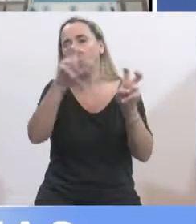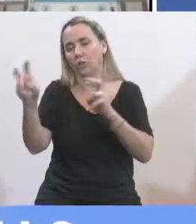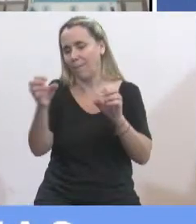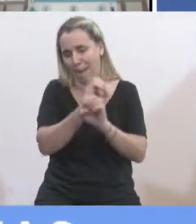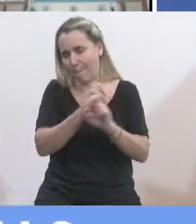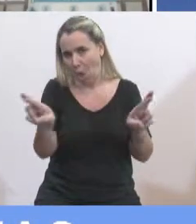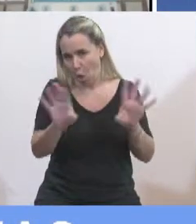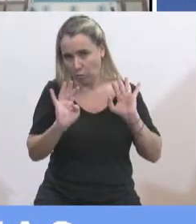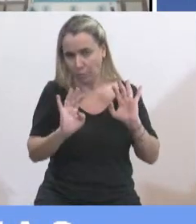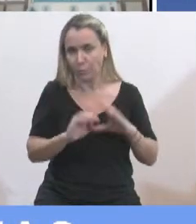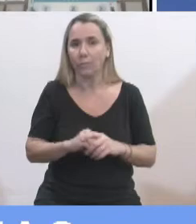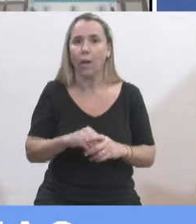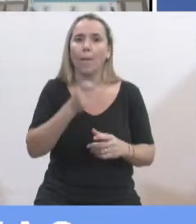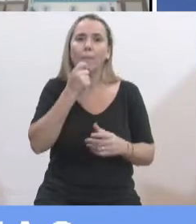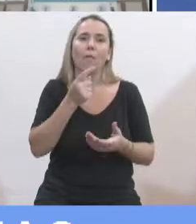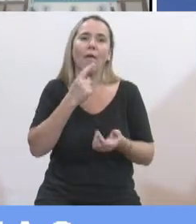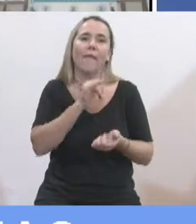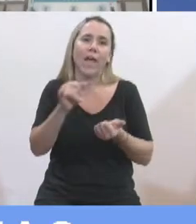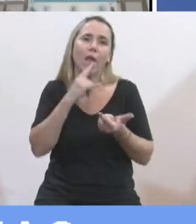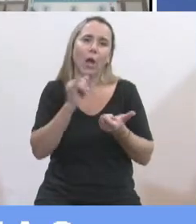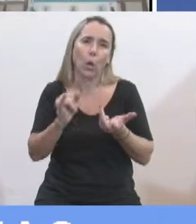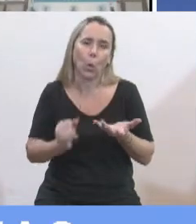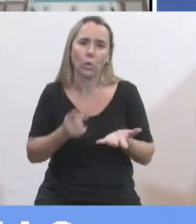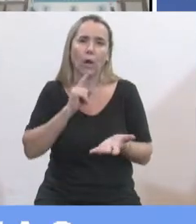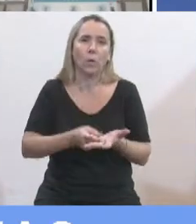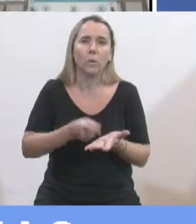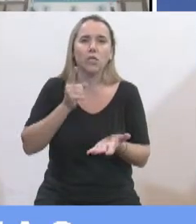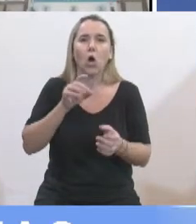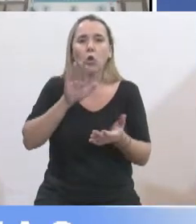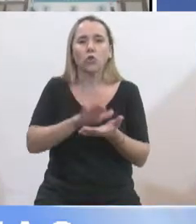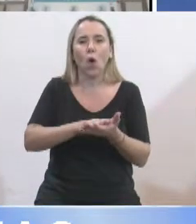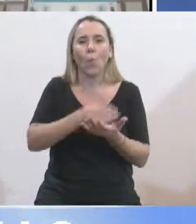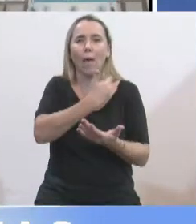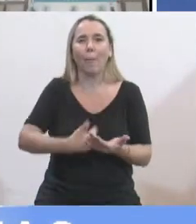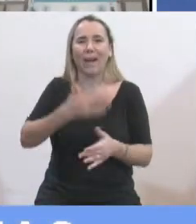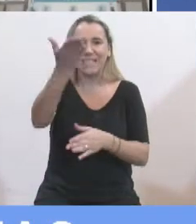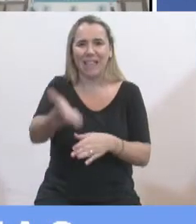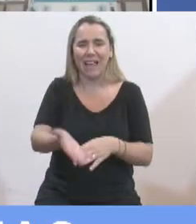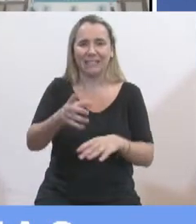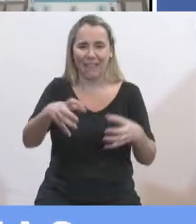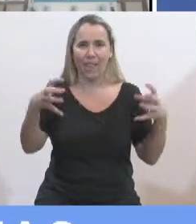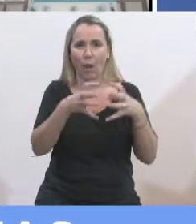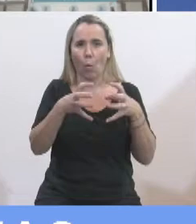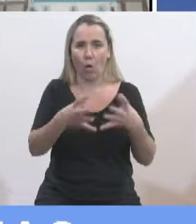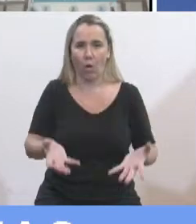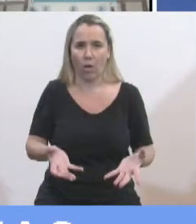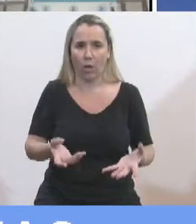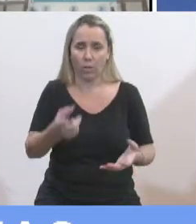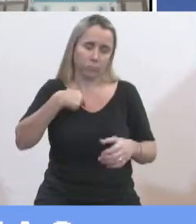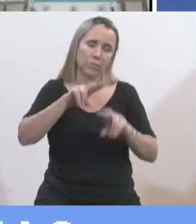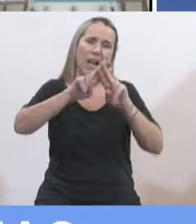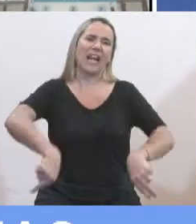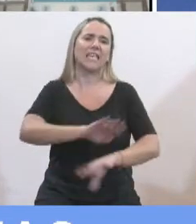graves, de acusaciones también, o insinuaciones hacia la presidenta del cuerpo, cosa que también rechazamos.